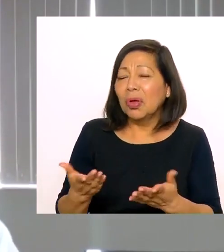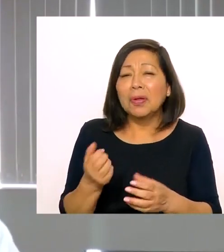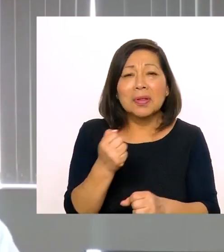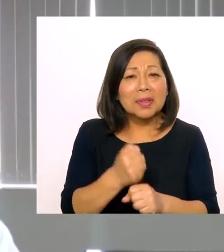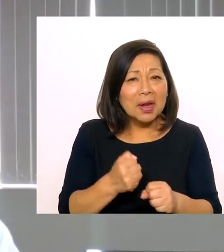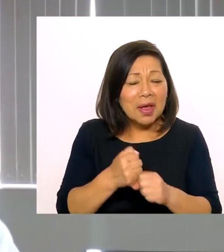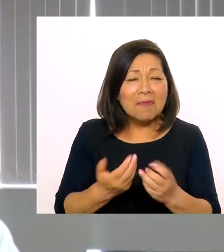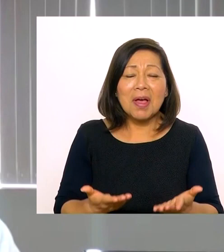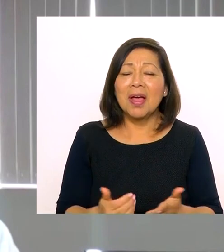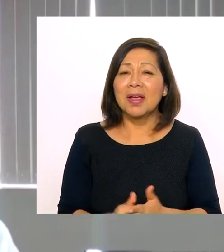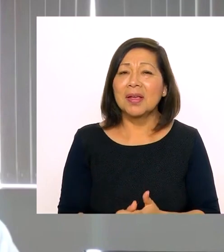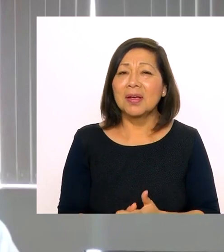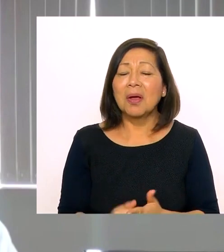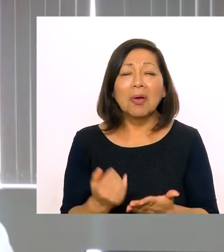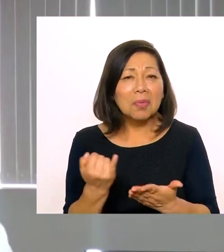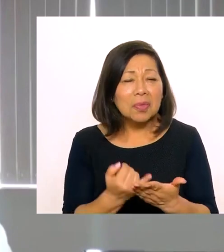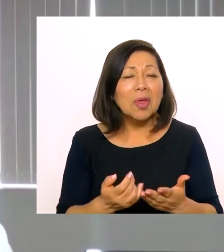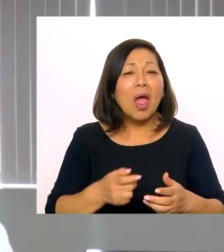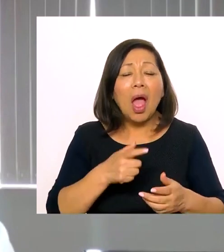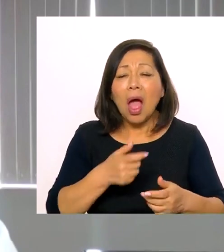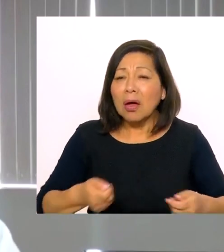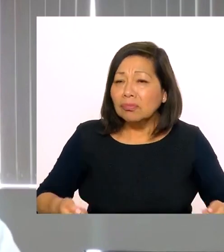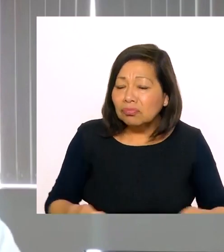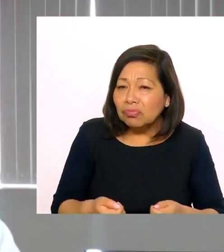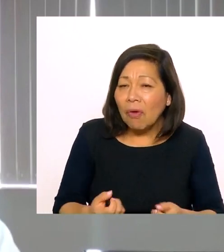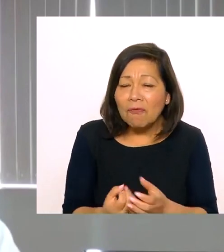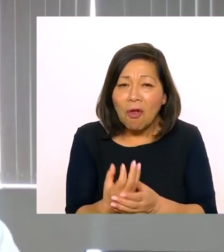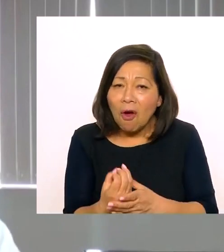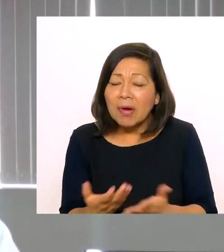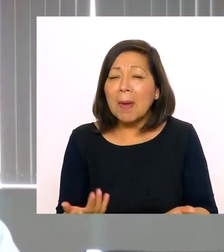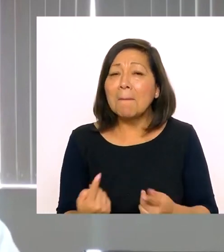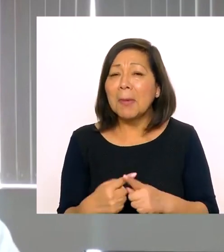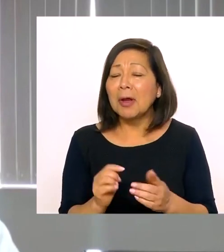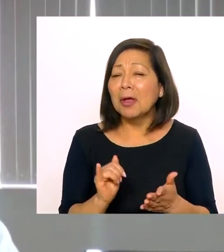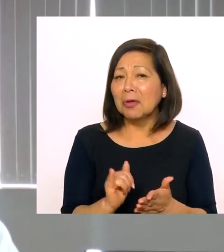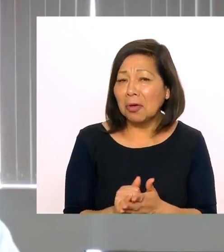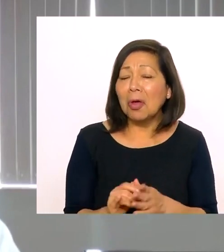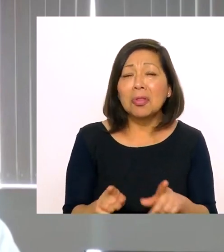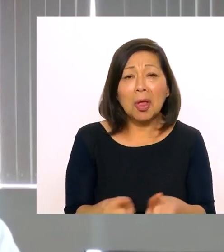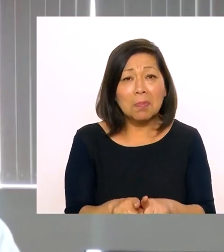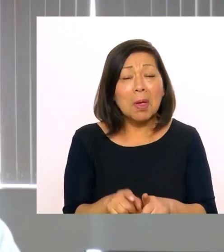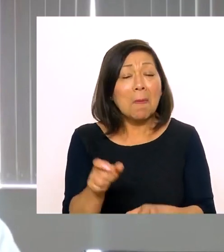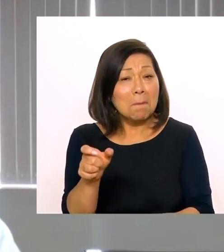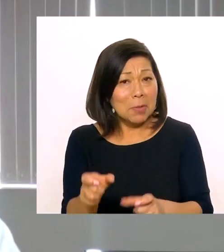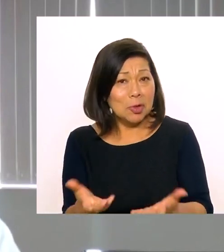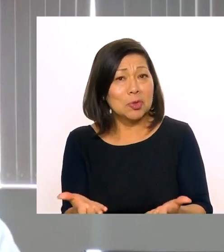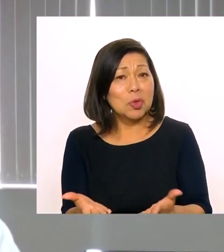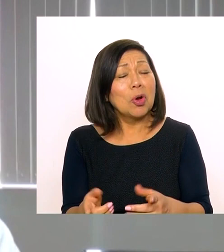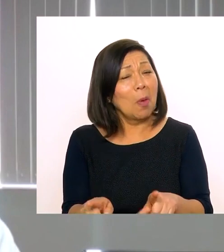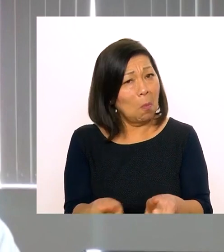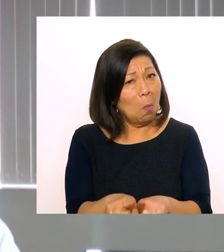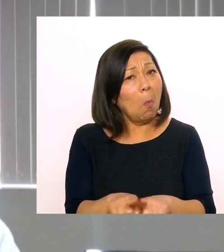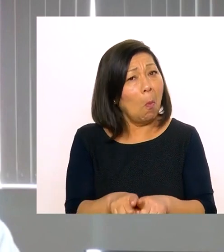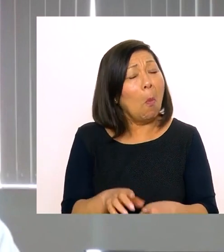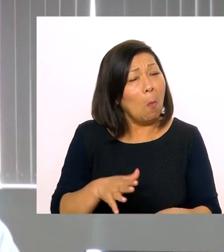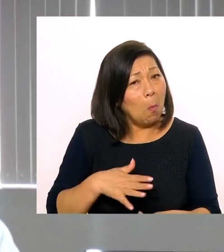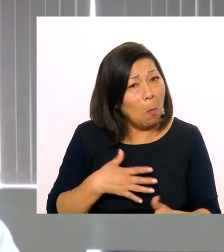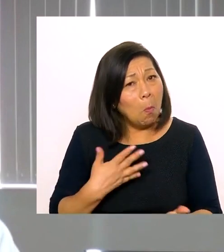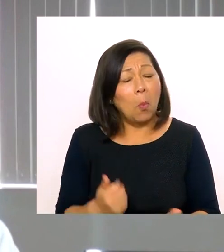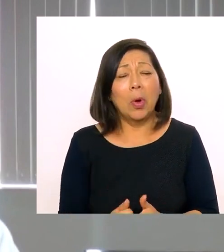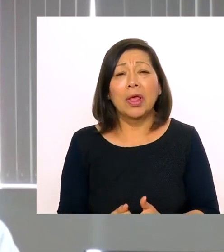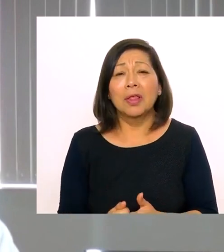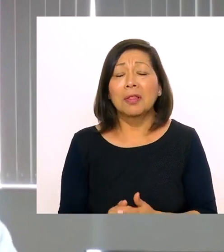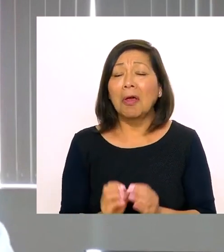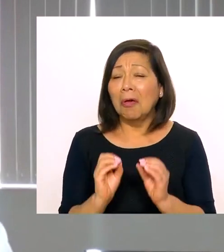artesanías, en una serie de trabajos así de alto diseño, jardinería, etcétera, para que nuestra